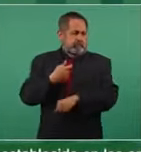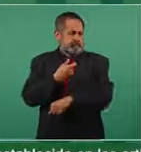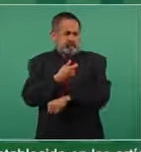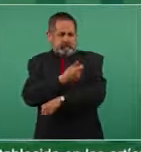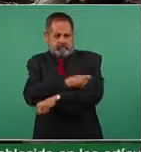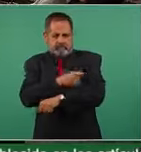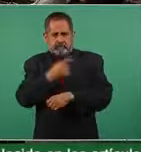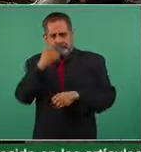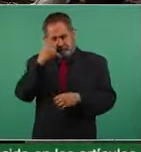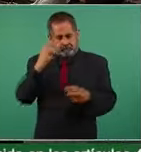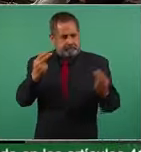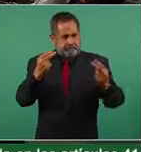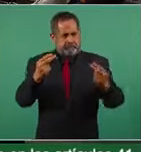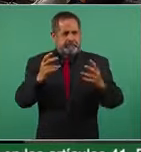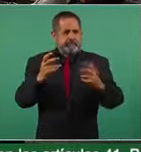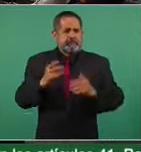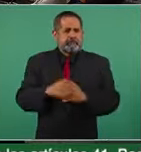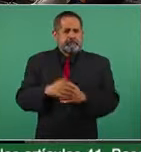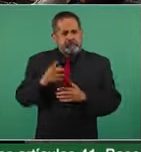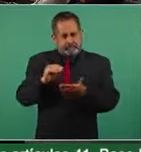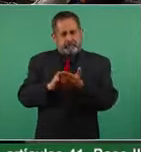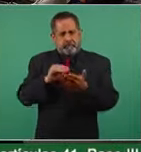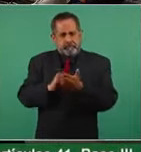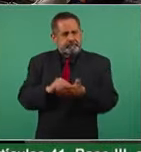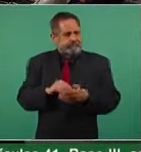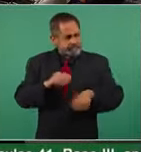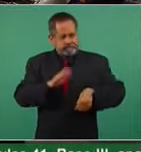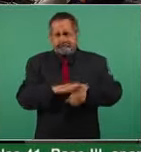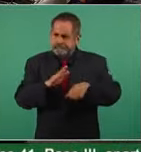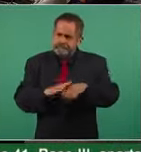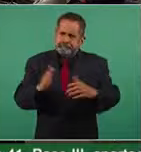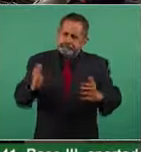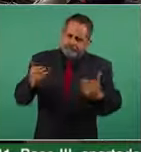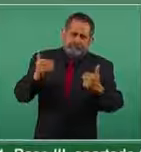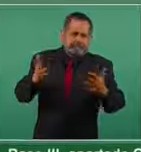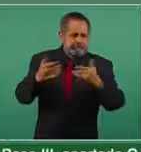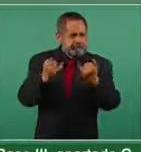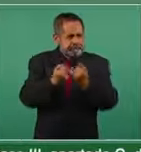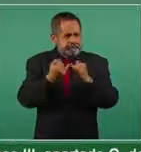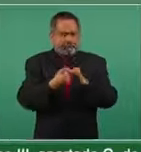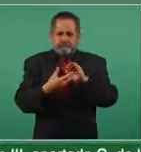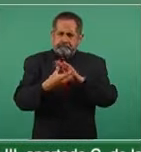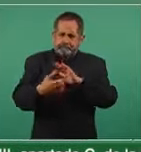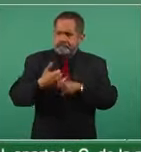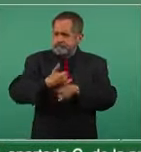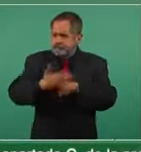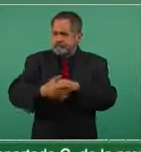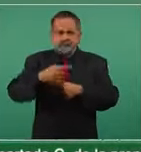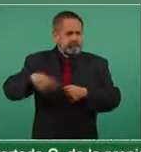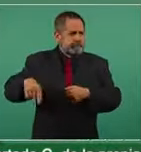para seguir invitando a que todos nos vacunemos,